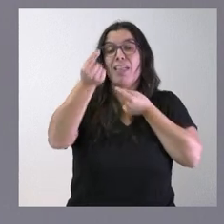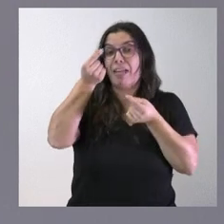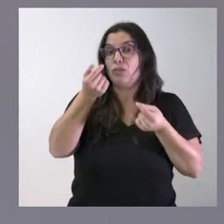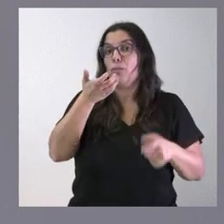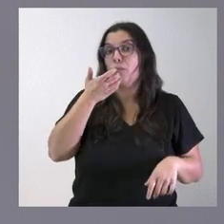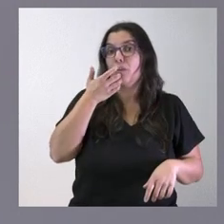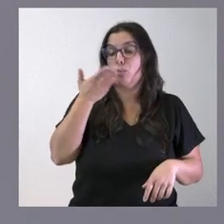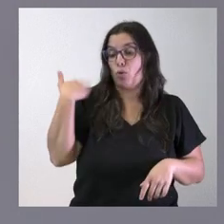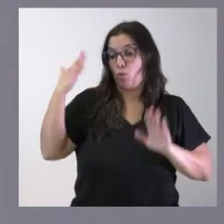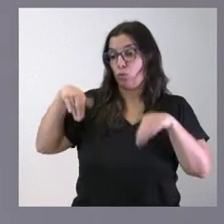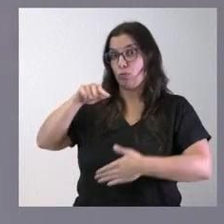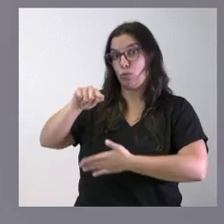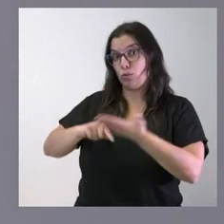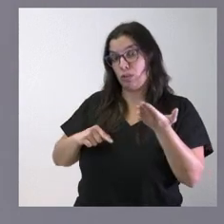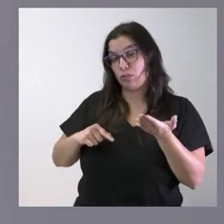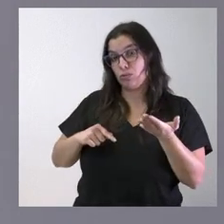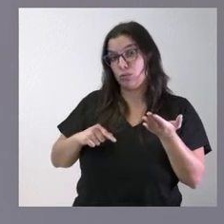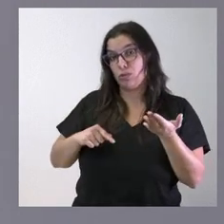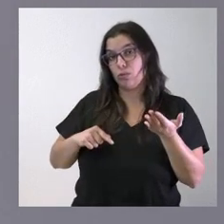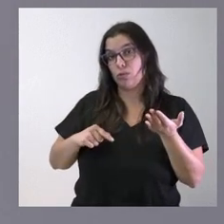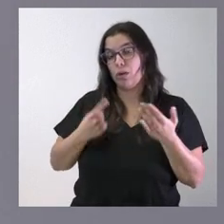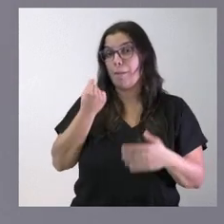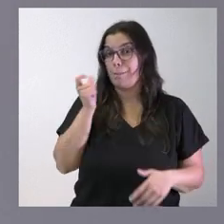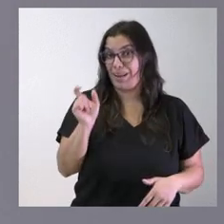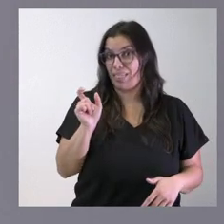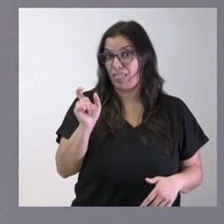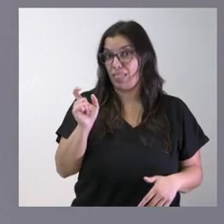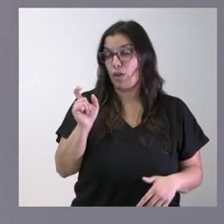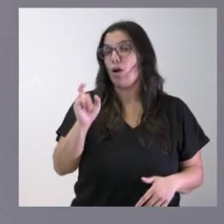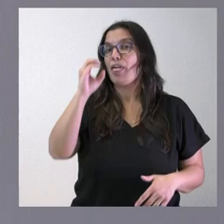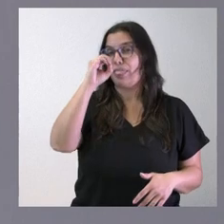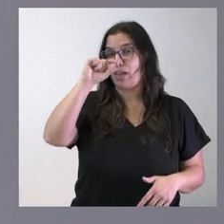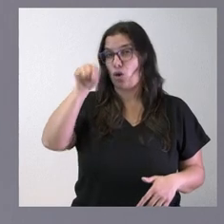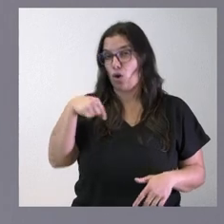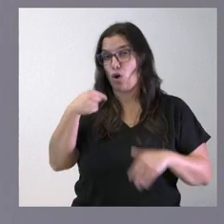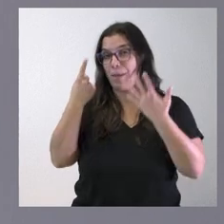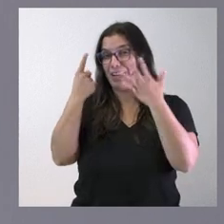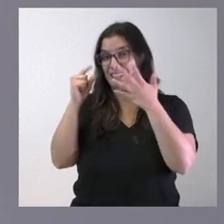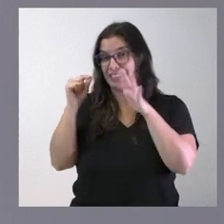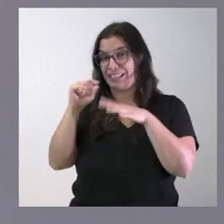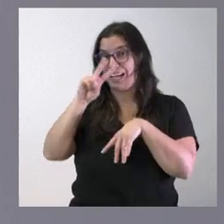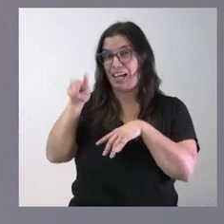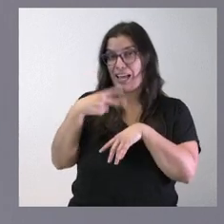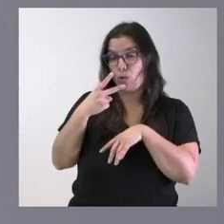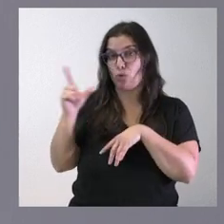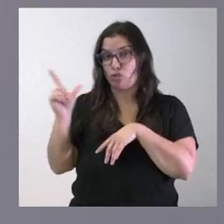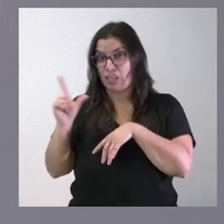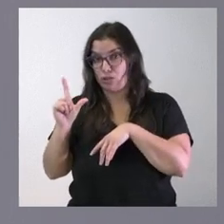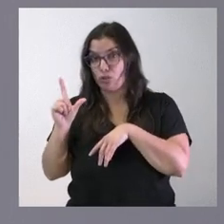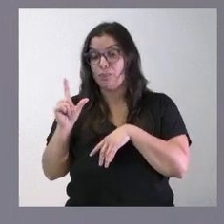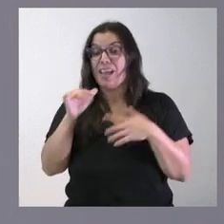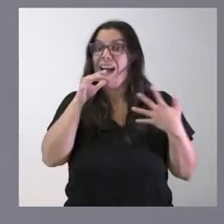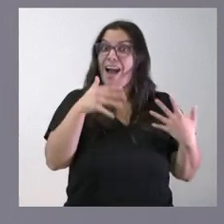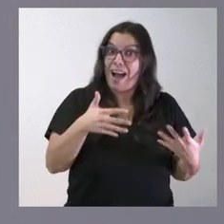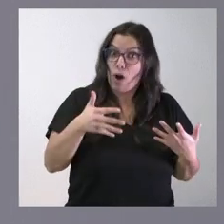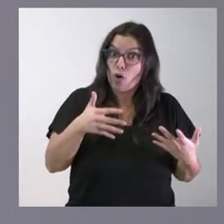que el anterior contrato se firmó a un precio de 0,60 euros el litro y ahora estamos hablando